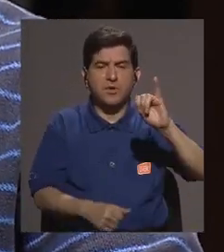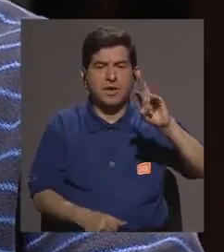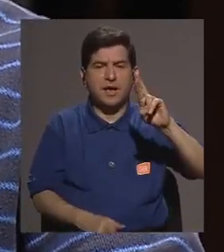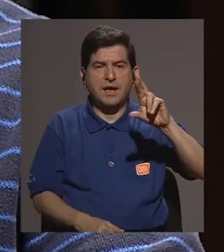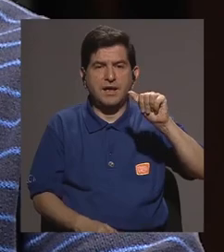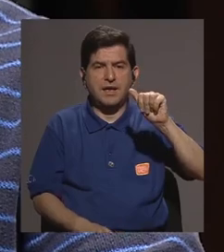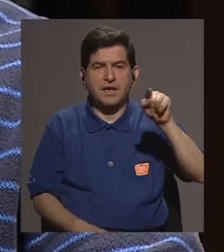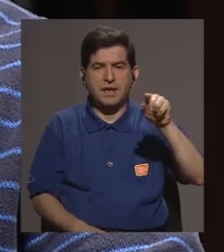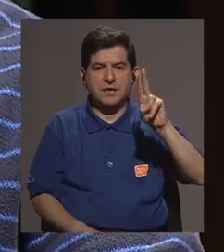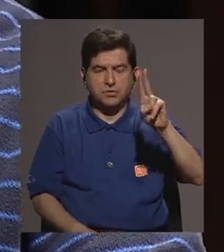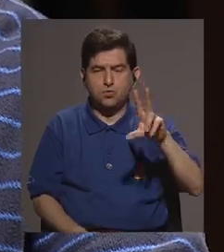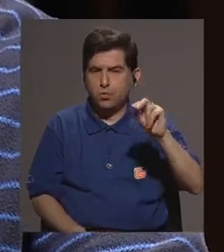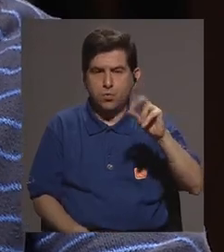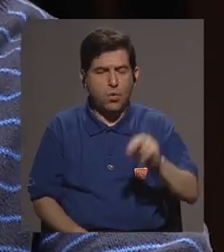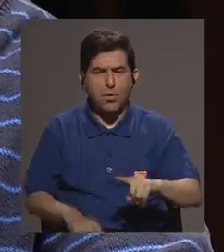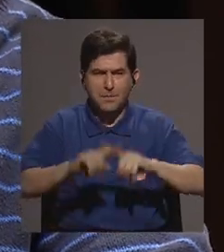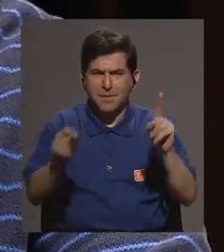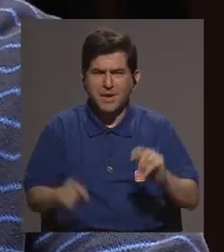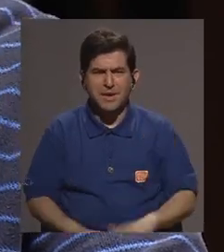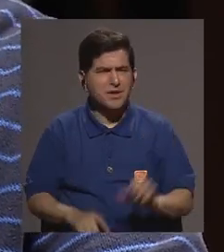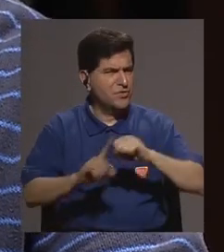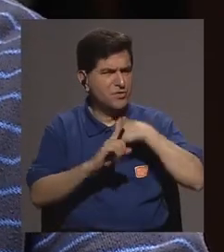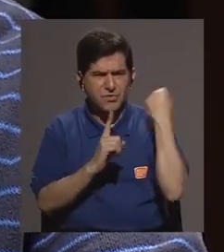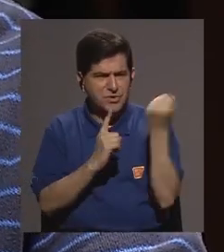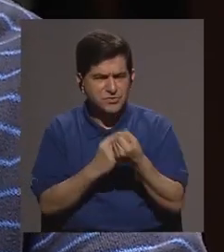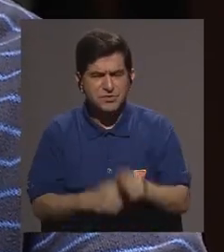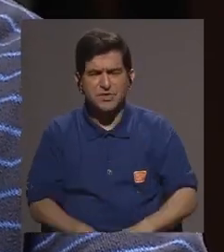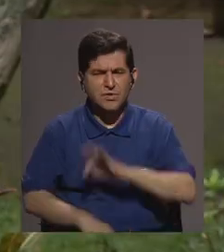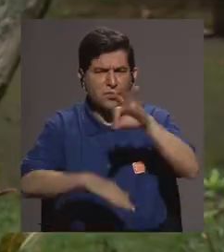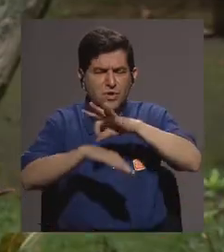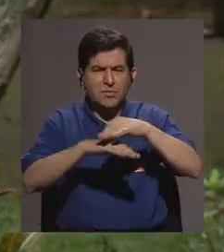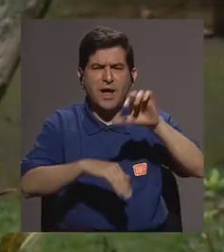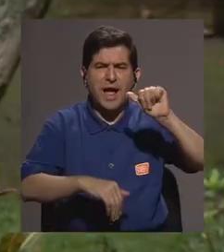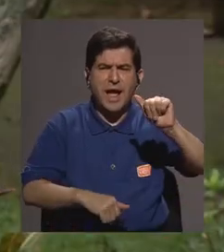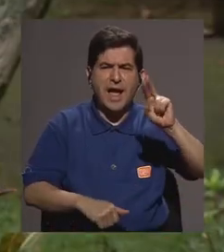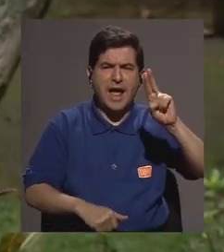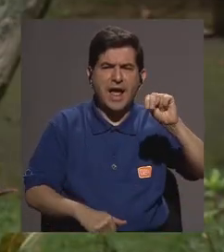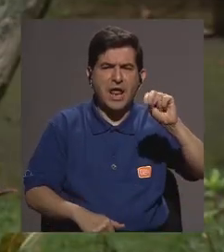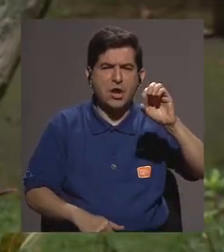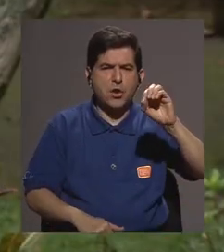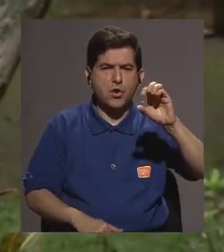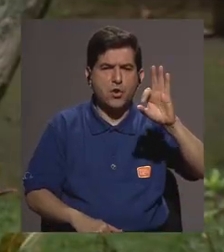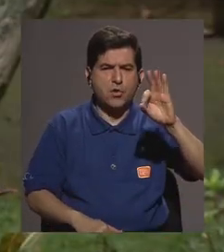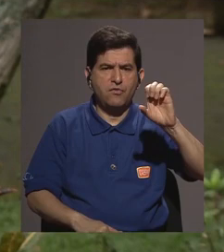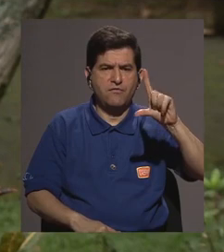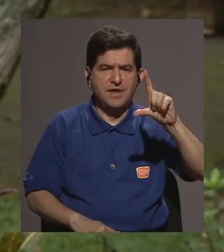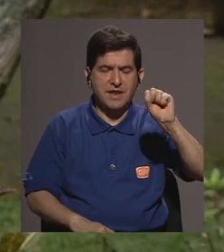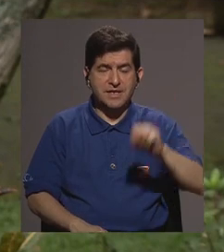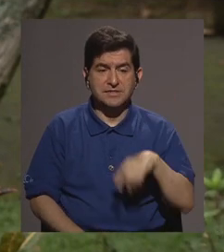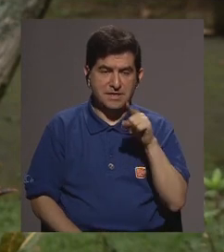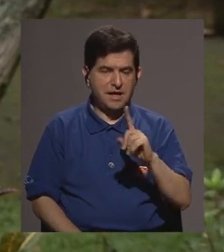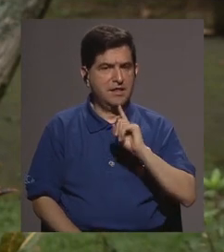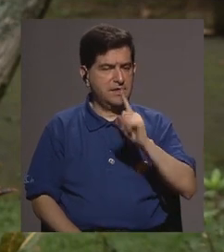Irazo no llegó sí nunca ha pasado con el anófiles bueno decir que nunca ha pasado es una aseveración